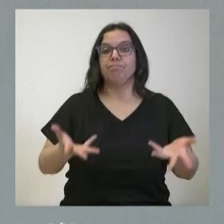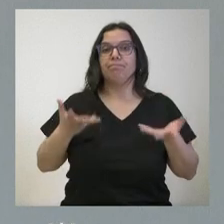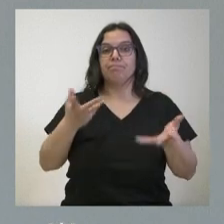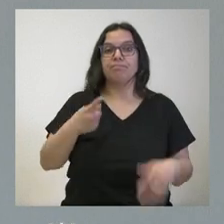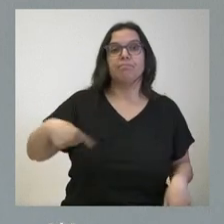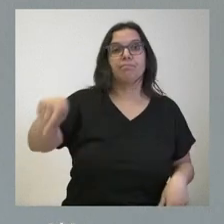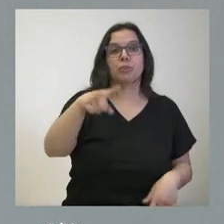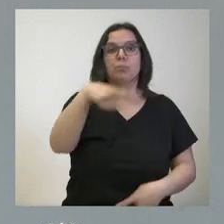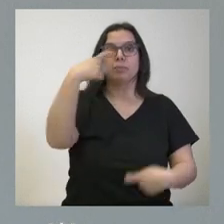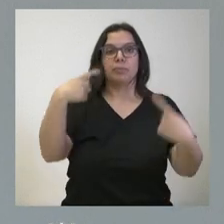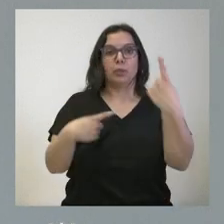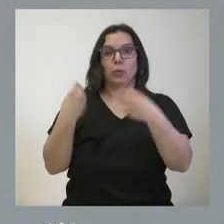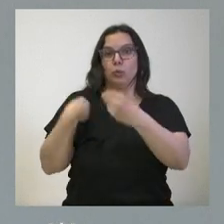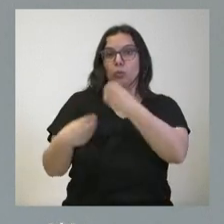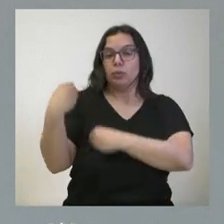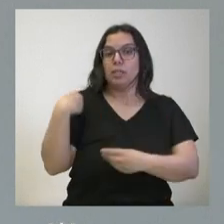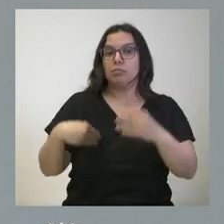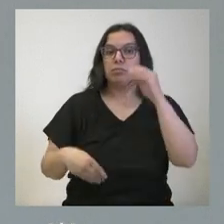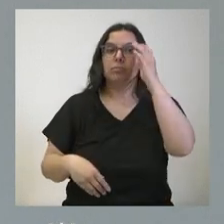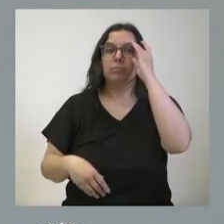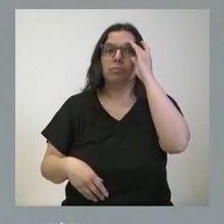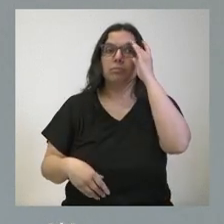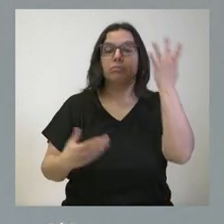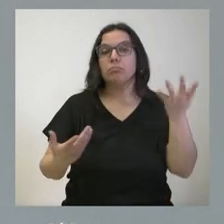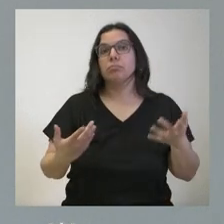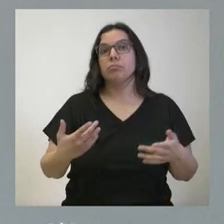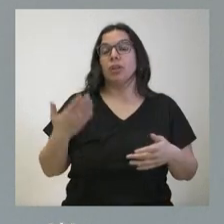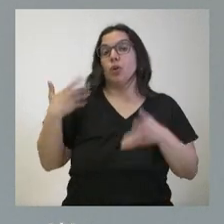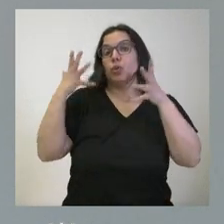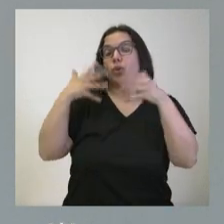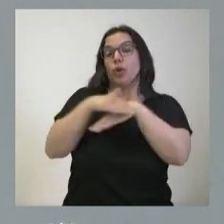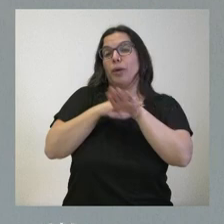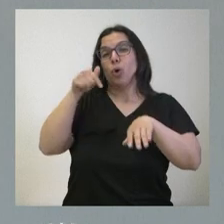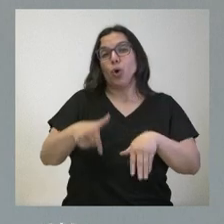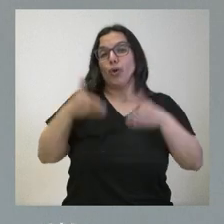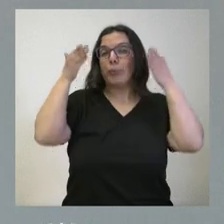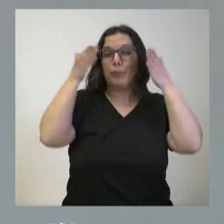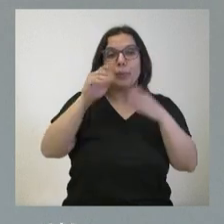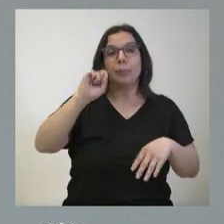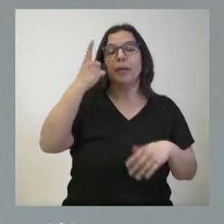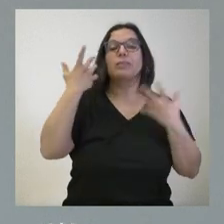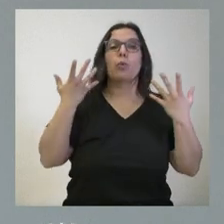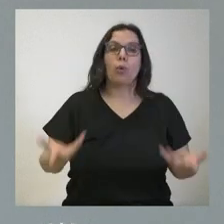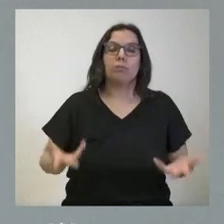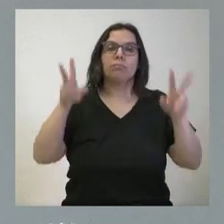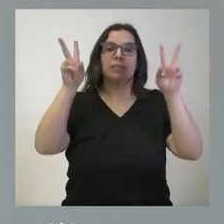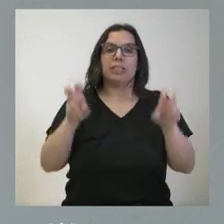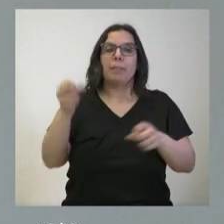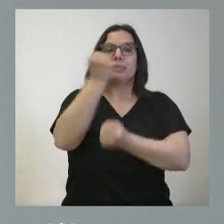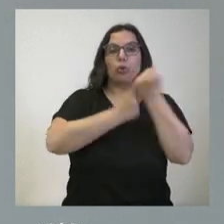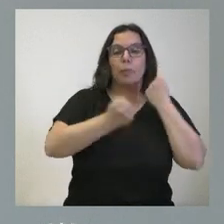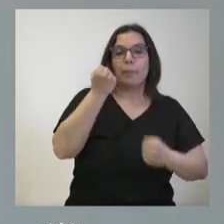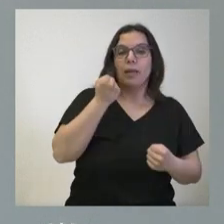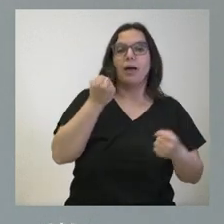de sus preguntas en un Consejo de Gobierno donde nos hemos centrado básicamente en los aspectos tanto de economía